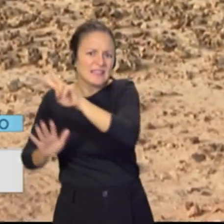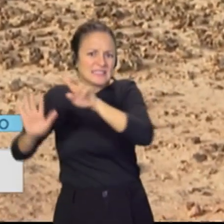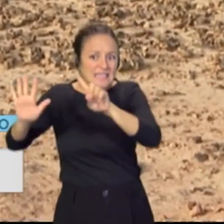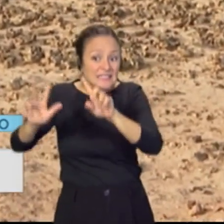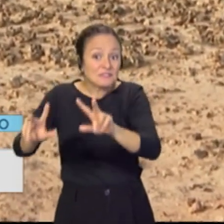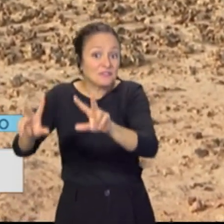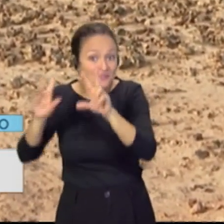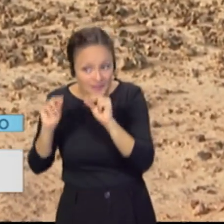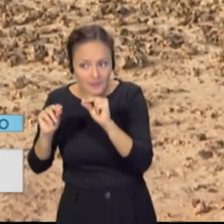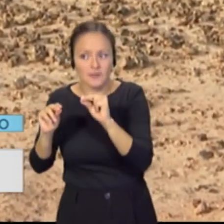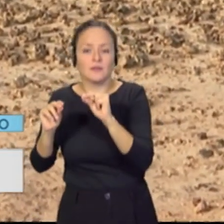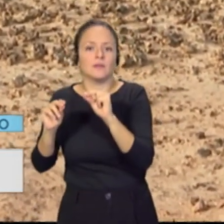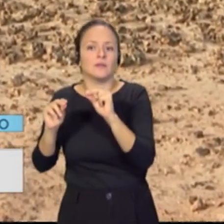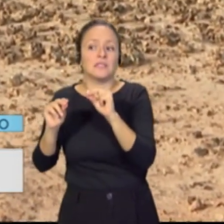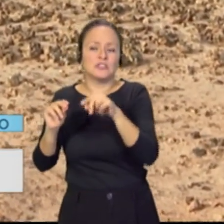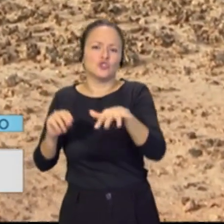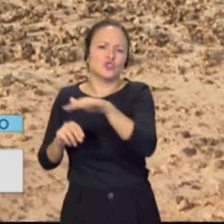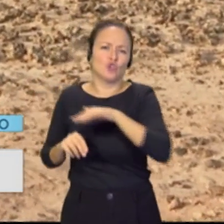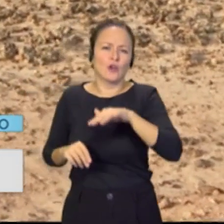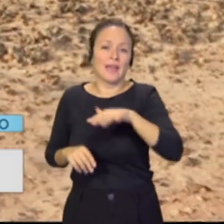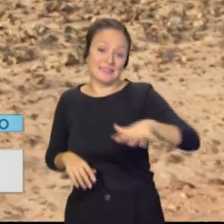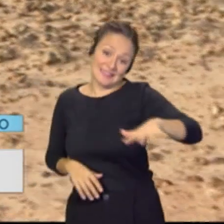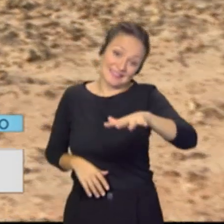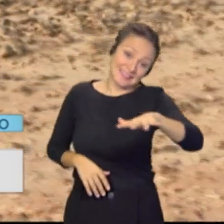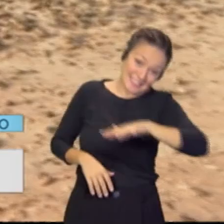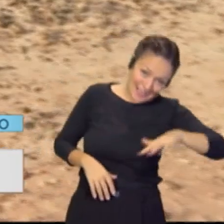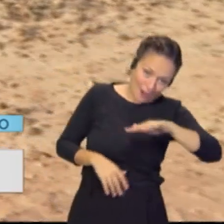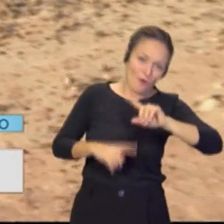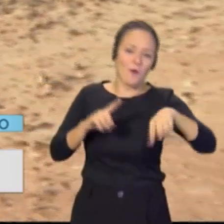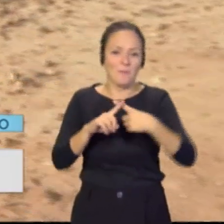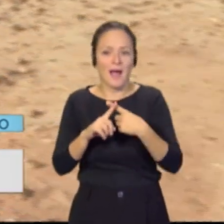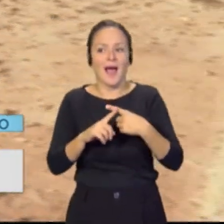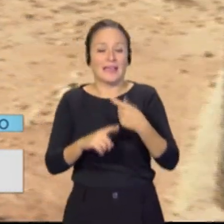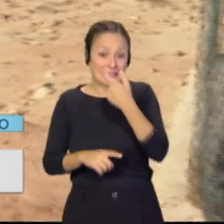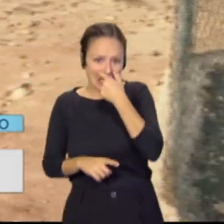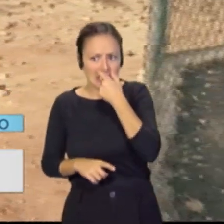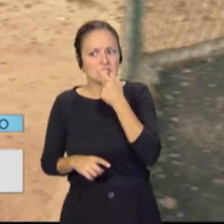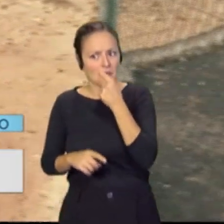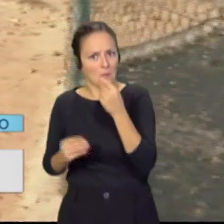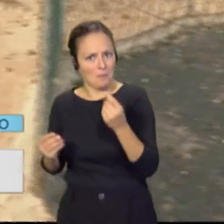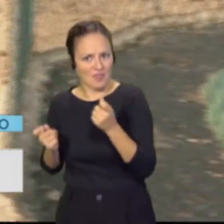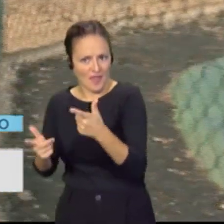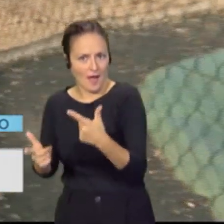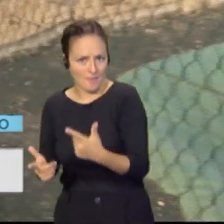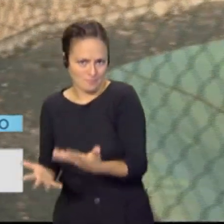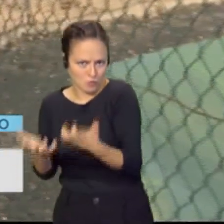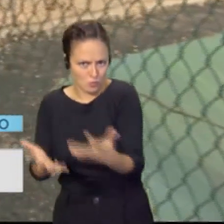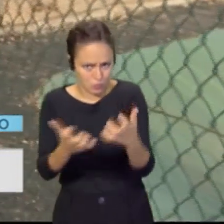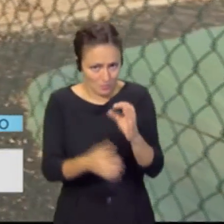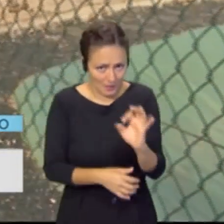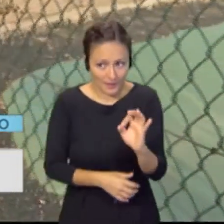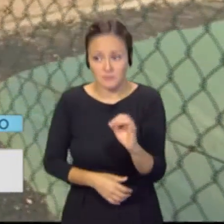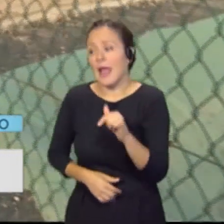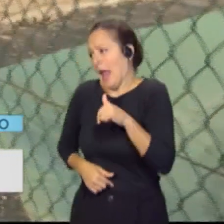sobre todo a la zona de Tinajo y parte de Teguise, ¿no? Sí, sí, eso beneficiará a muchas zonas, en particular esta, pero...